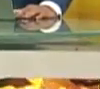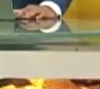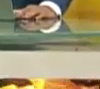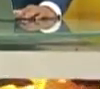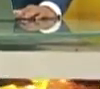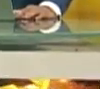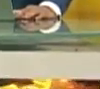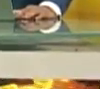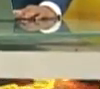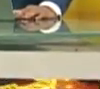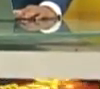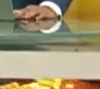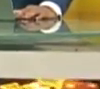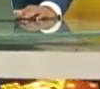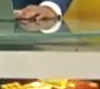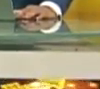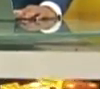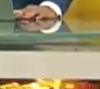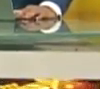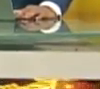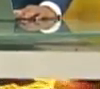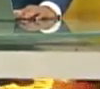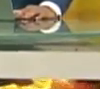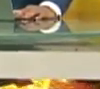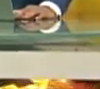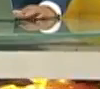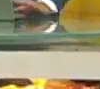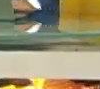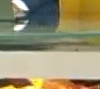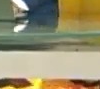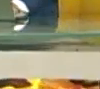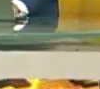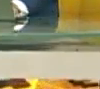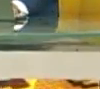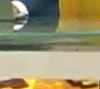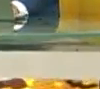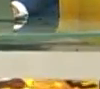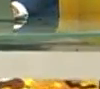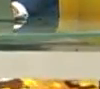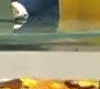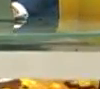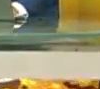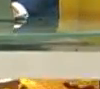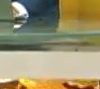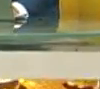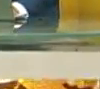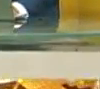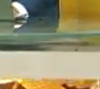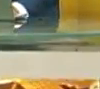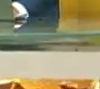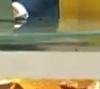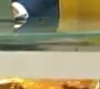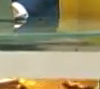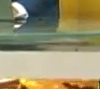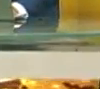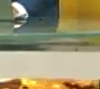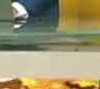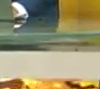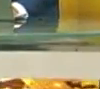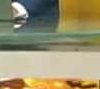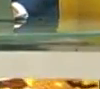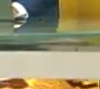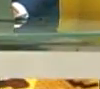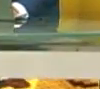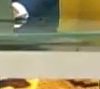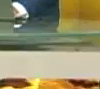Unido de Venezuela. El llamado es a la unión de todos los sectores revolucionarios y recordar la cita para este sábado a las 2 de la tarde,